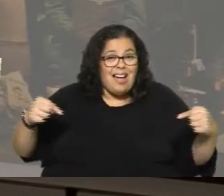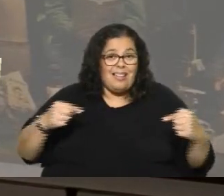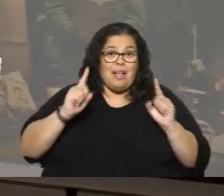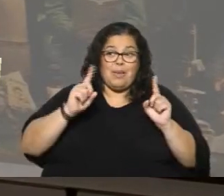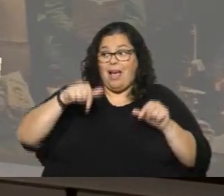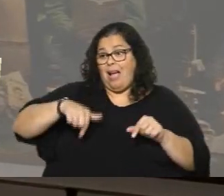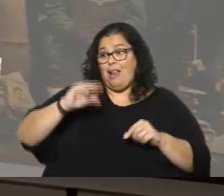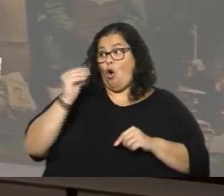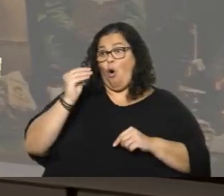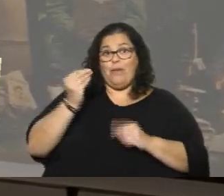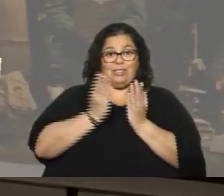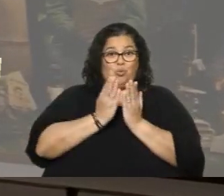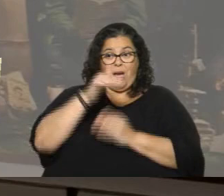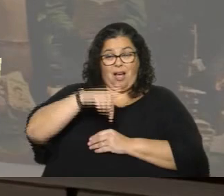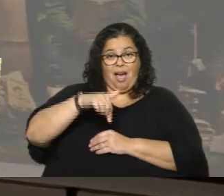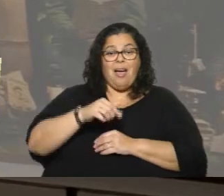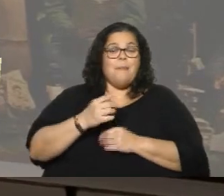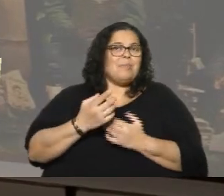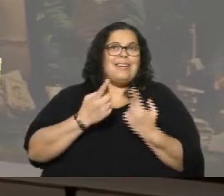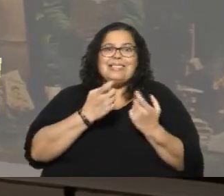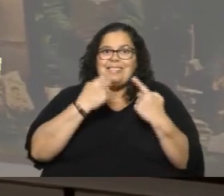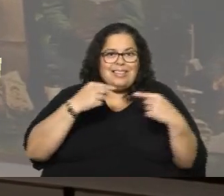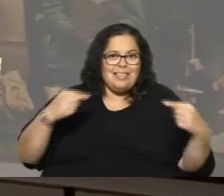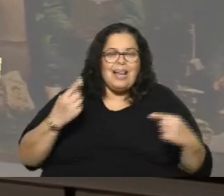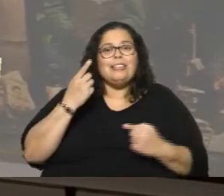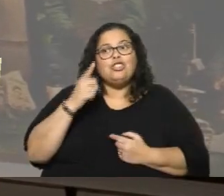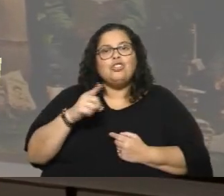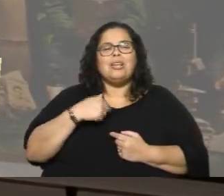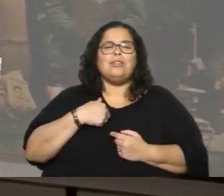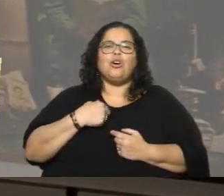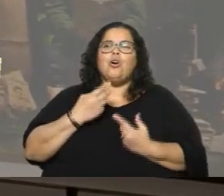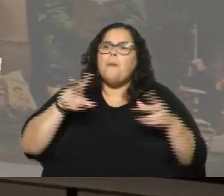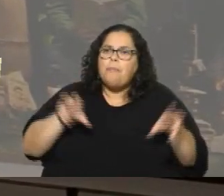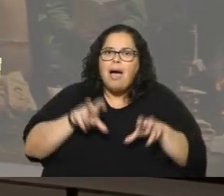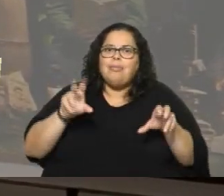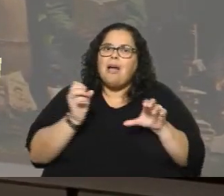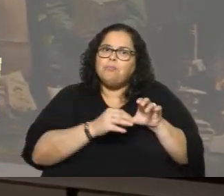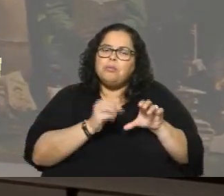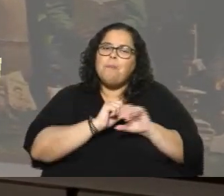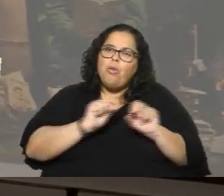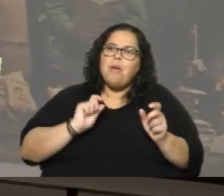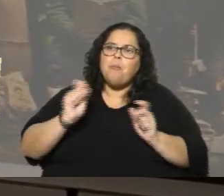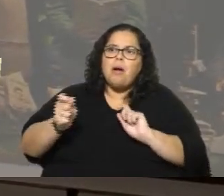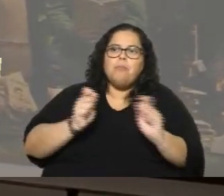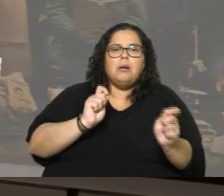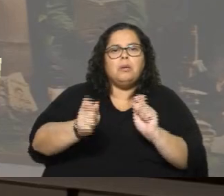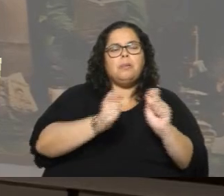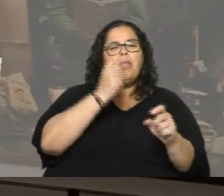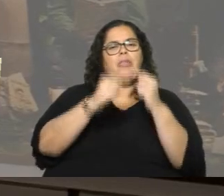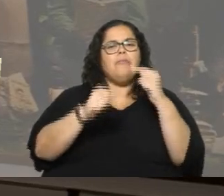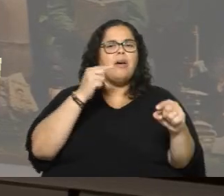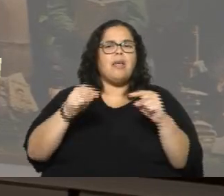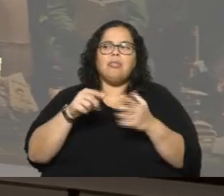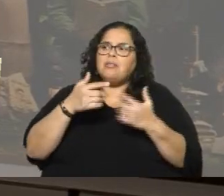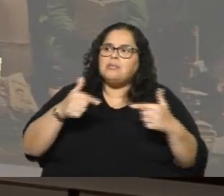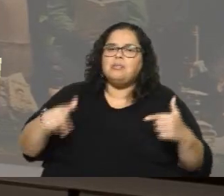necesitan o tienen, entonces todas estas herramientas nos permiten ir cubriendo dificultades o ir